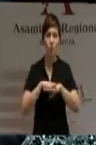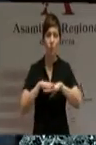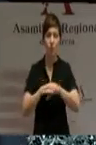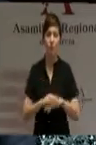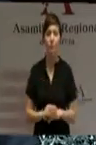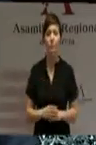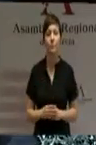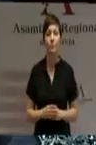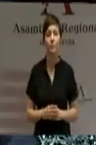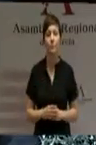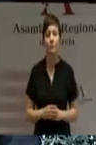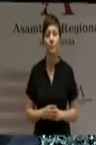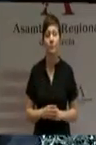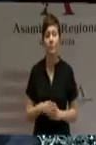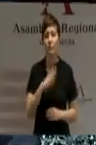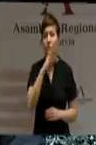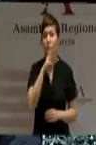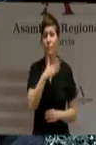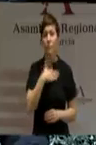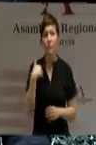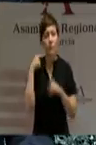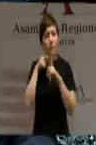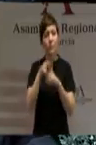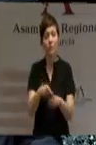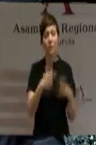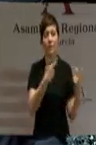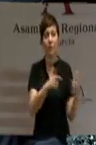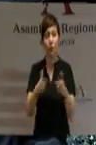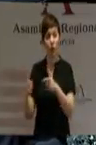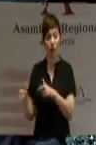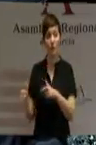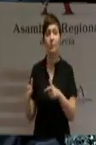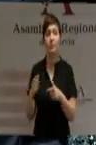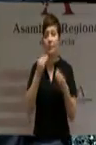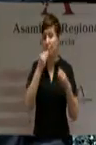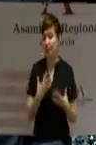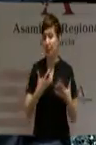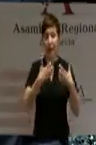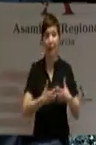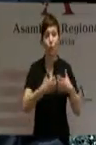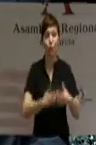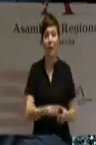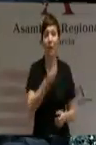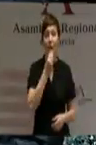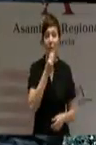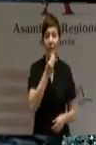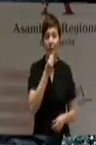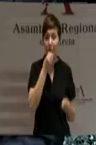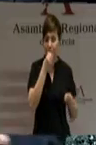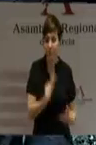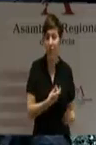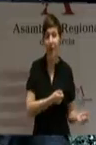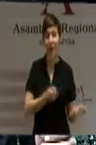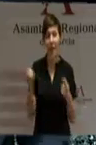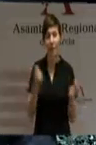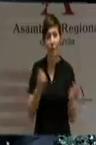Apoyándose en sectores que ahora marchan bien, como son la industria alimentaria, cuyo volumen de exportaciones